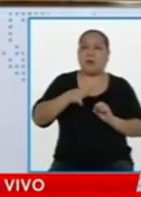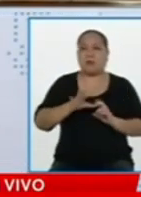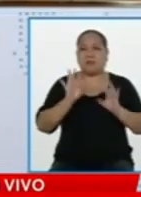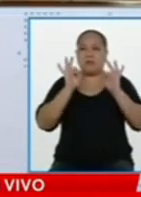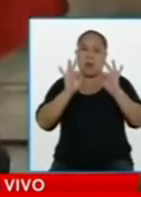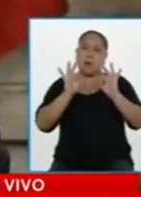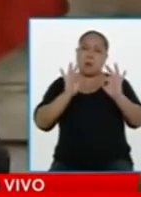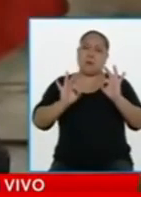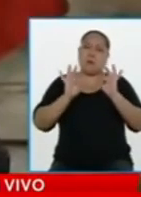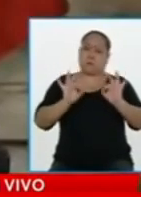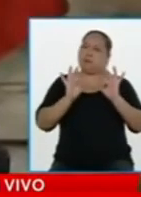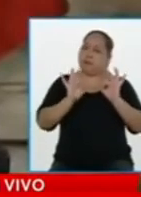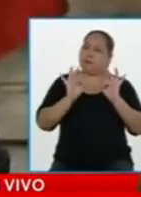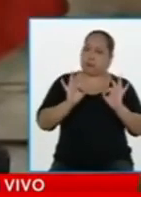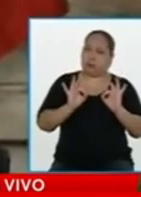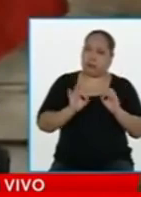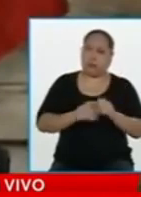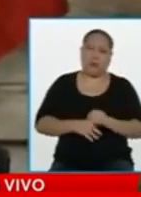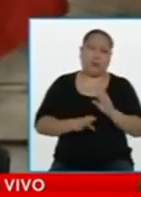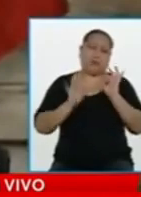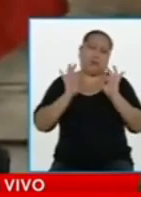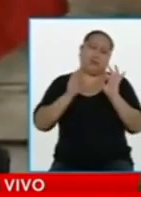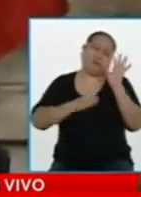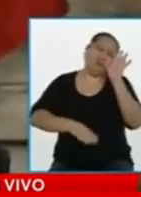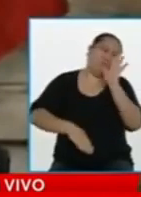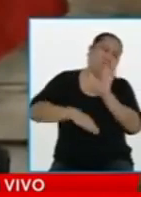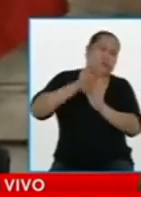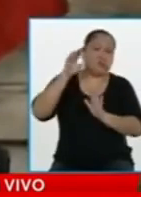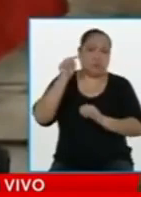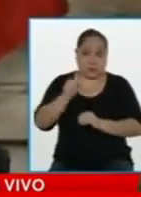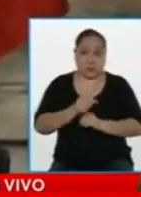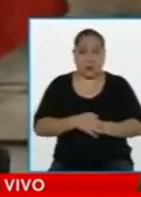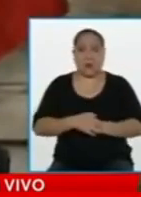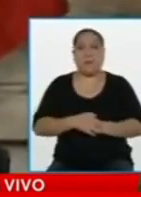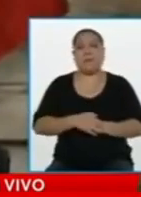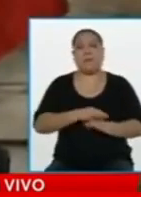Eso es todo por el momento, mis queridos compañeros, amigos, cabradas.